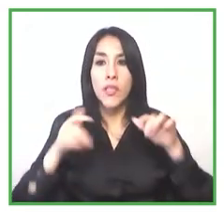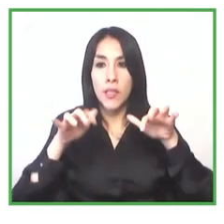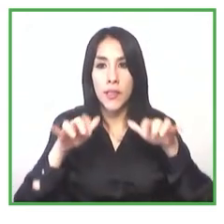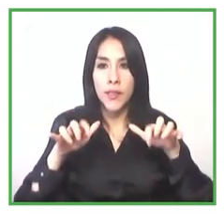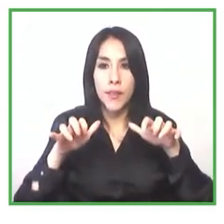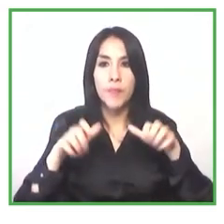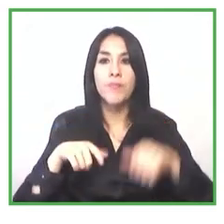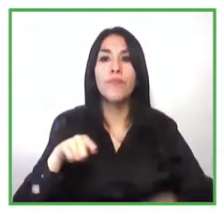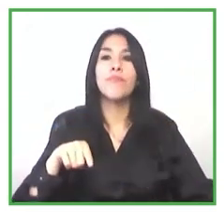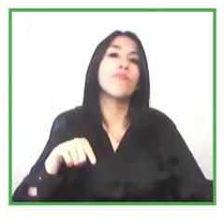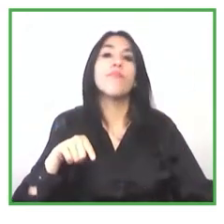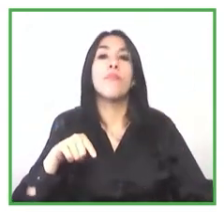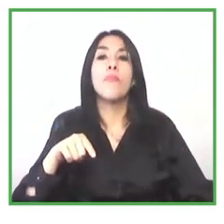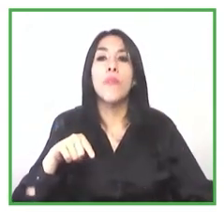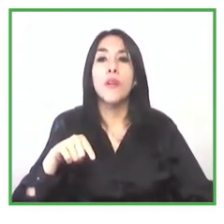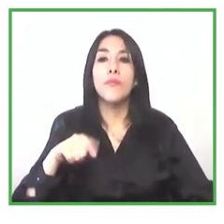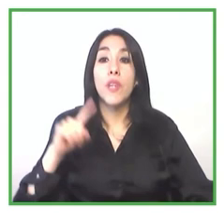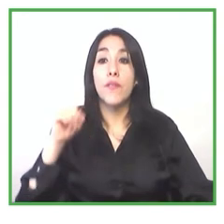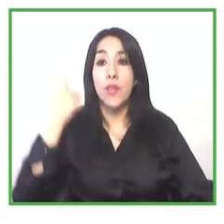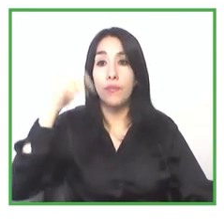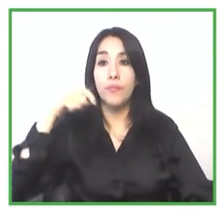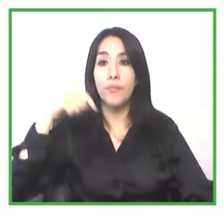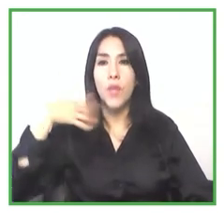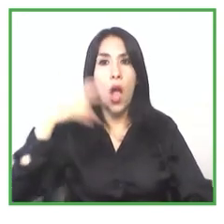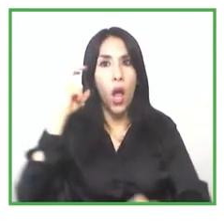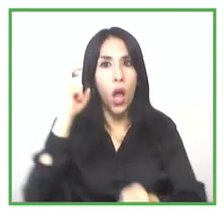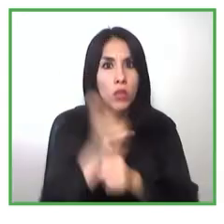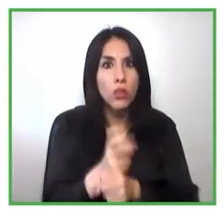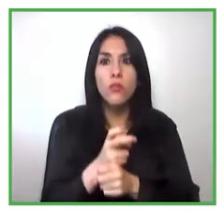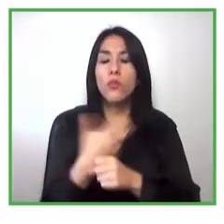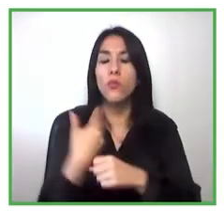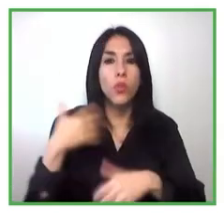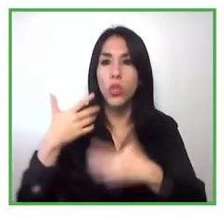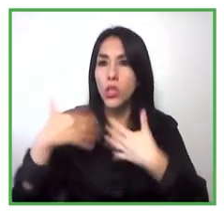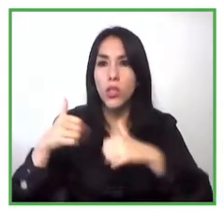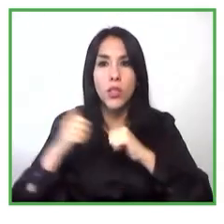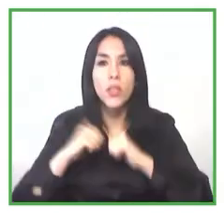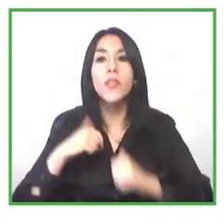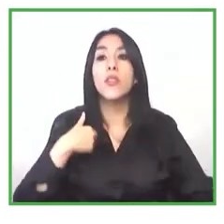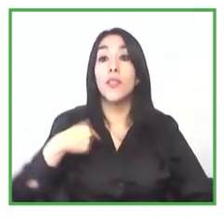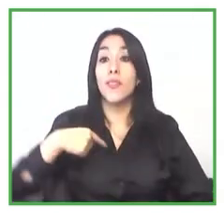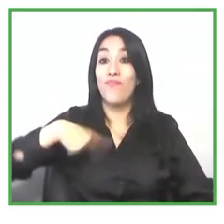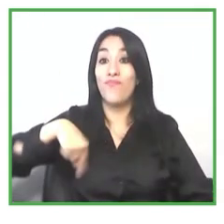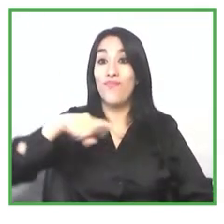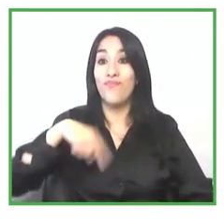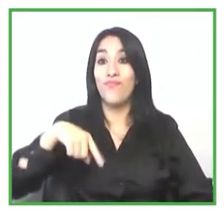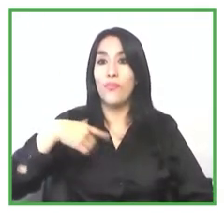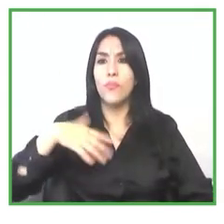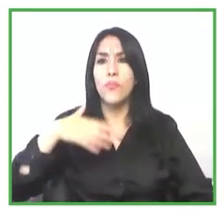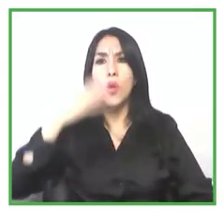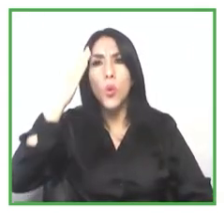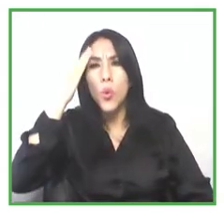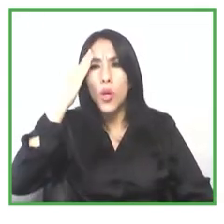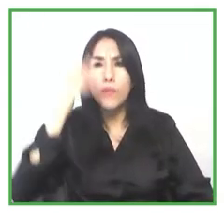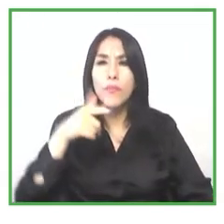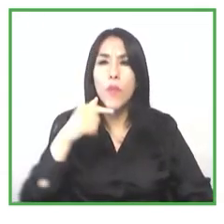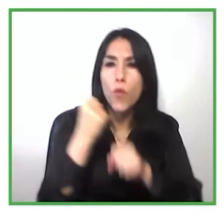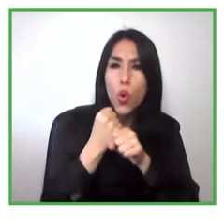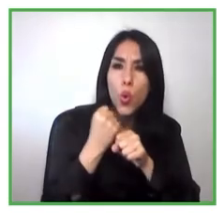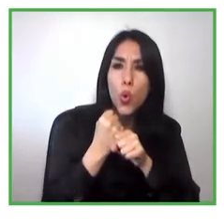nosotros somos expertos y trabajamos harto en educación para el emprendimiento y en ese sentido cómo ir